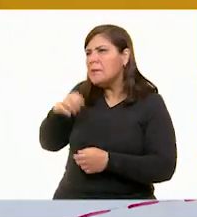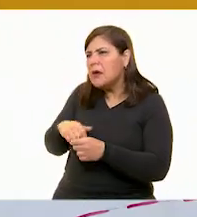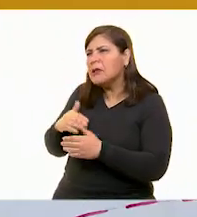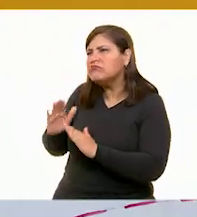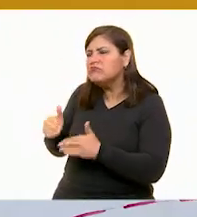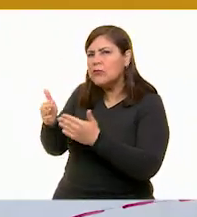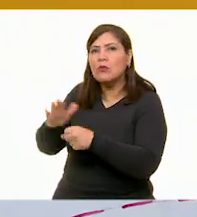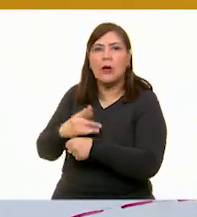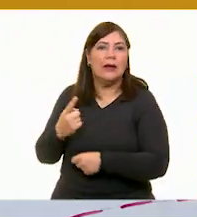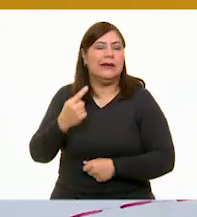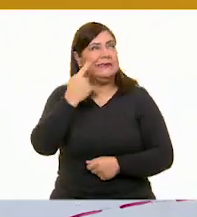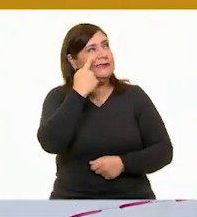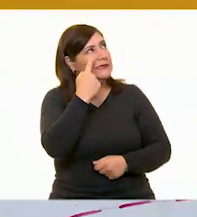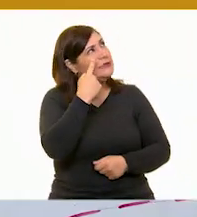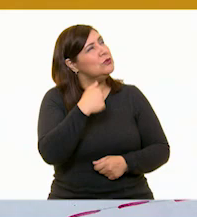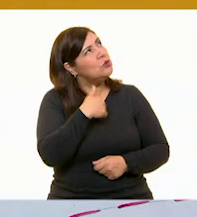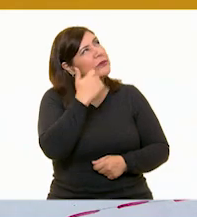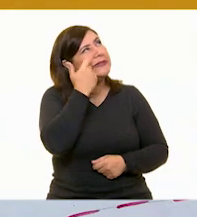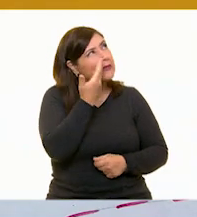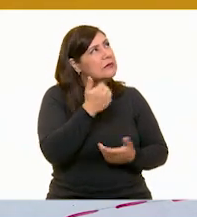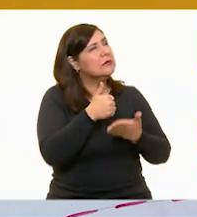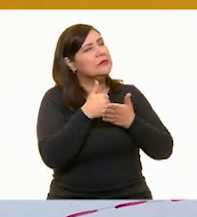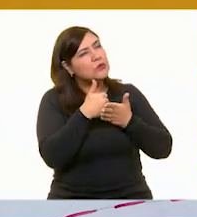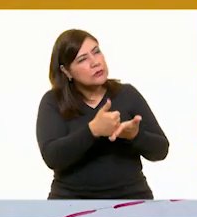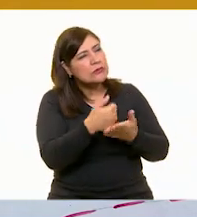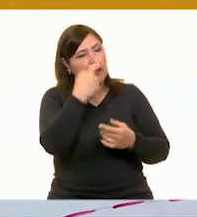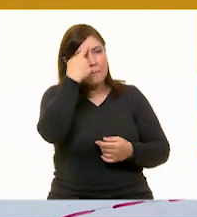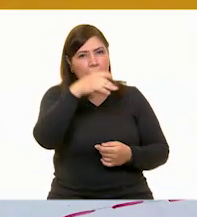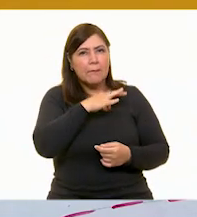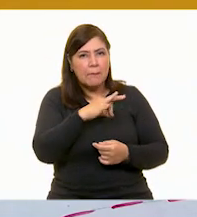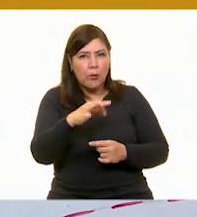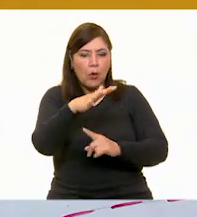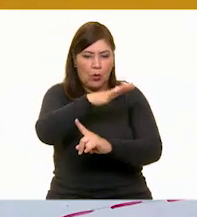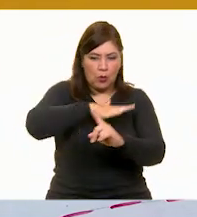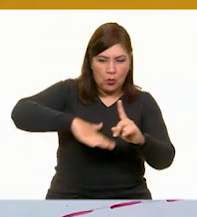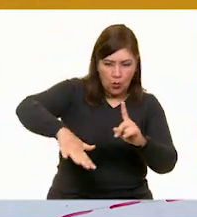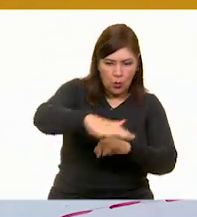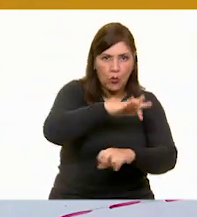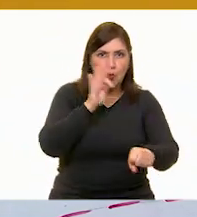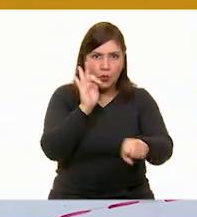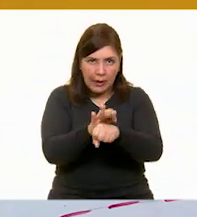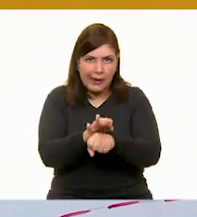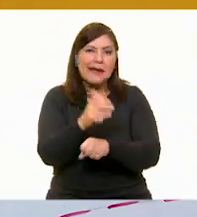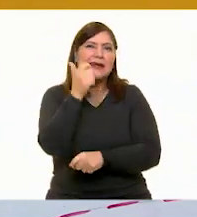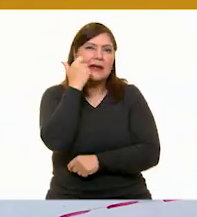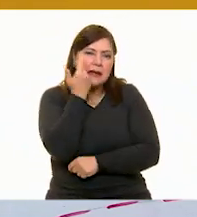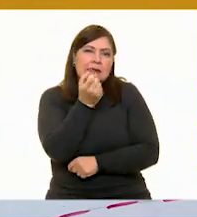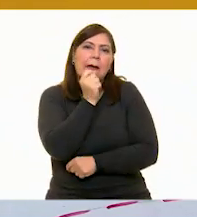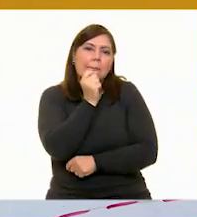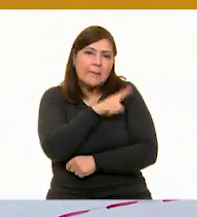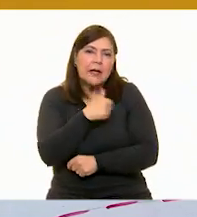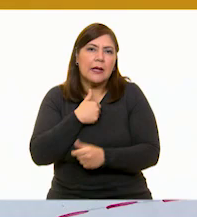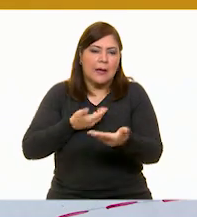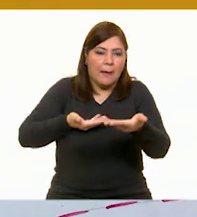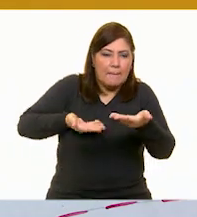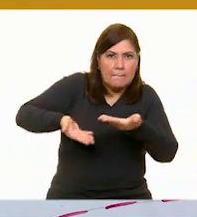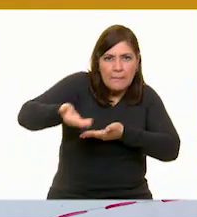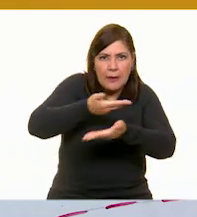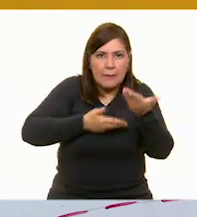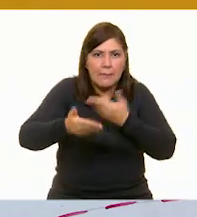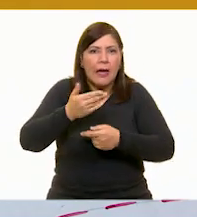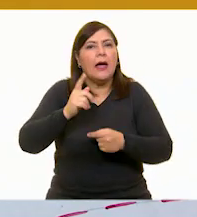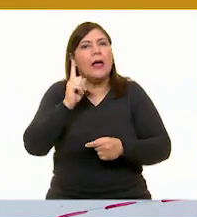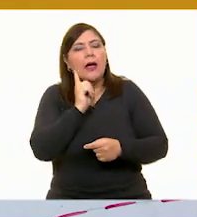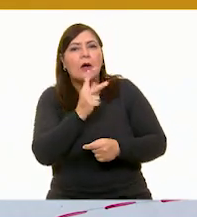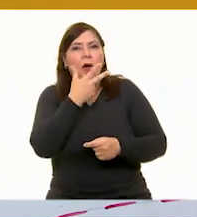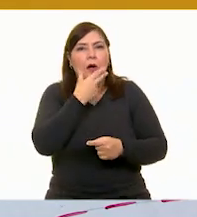Pues yo quiero ayudar porque además de hacer cosas por el medio ambiente, quiero compartirlas con mis compañeras